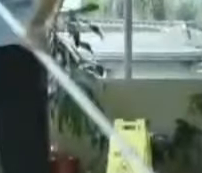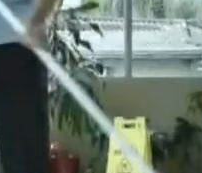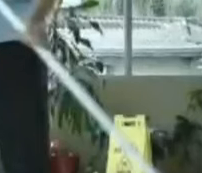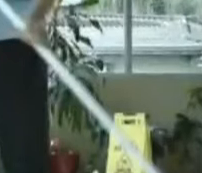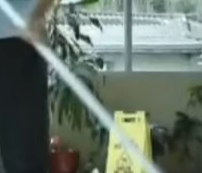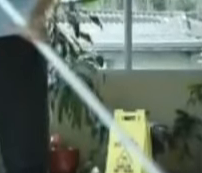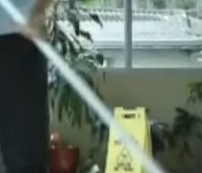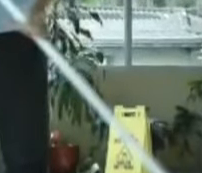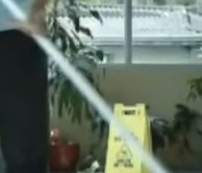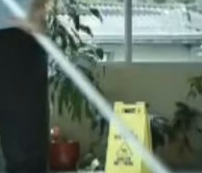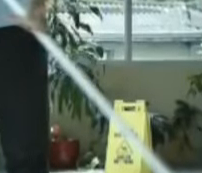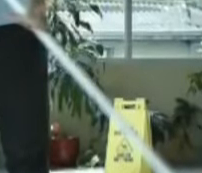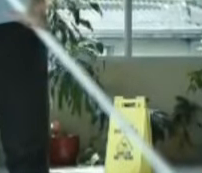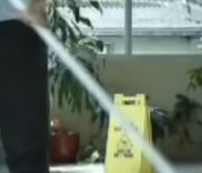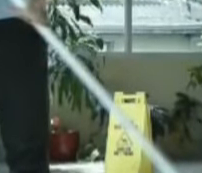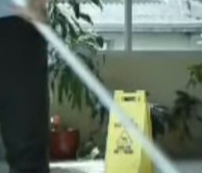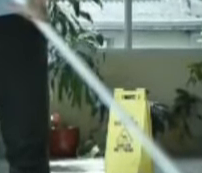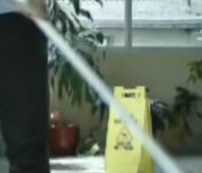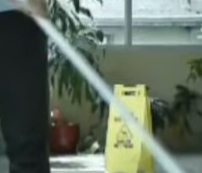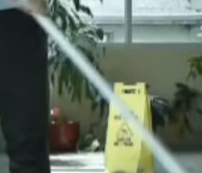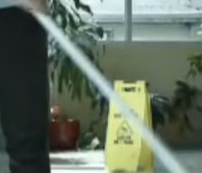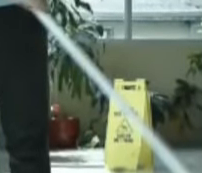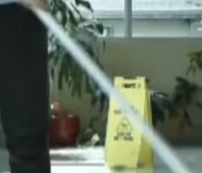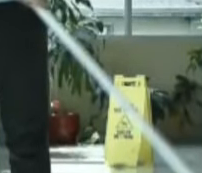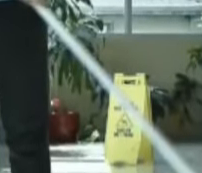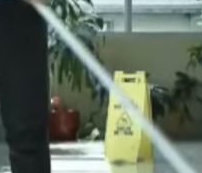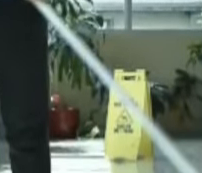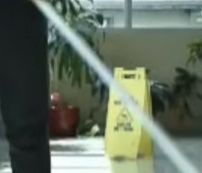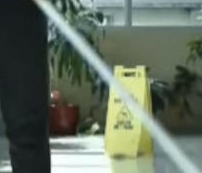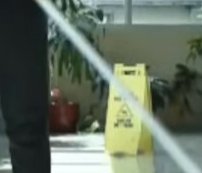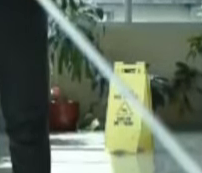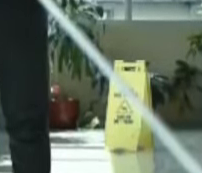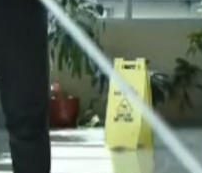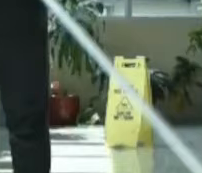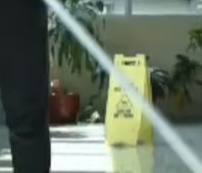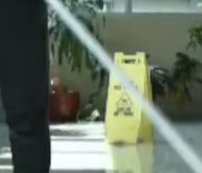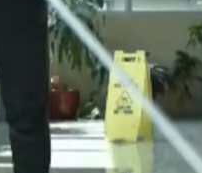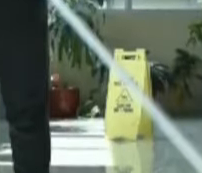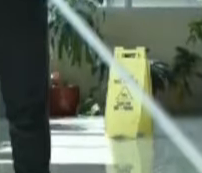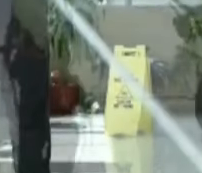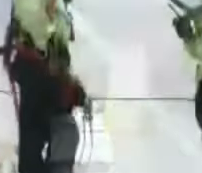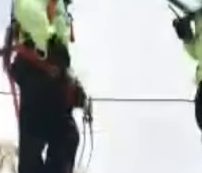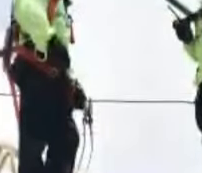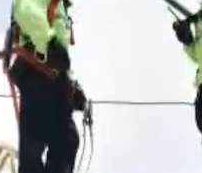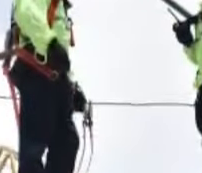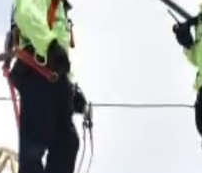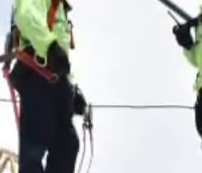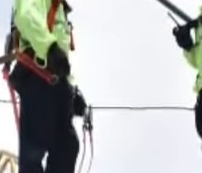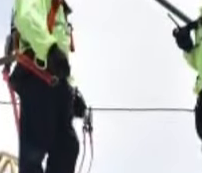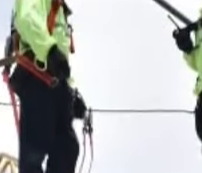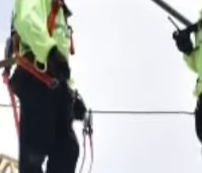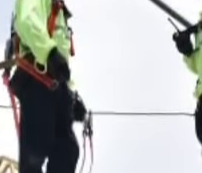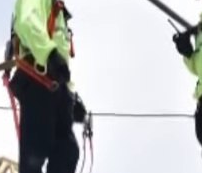en que se ubica el centro de trabajo Las personas empleadoras las personas trabajadoras y el gobierno son los tres actores principales